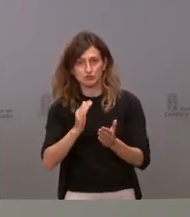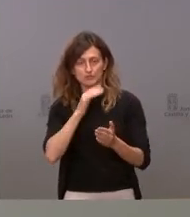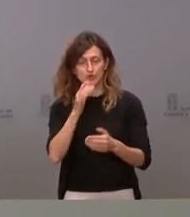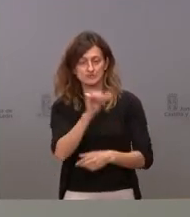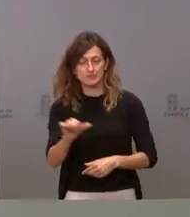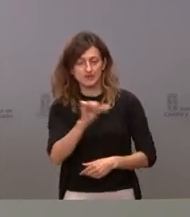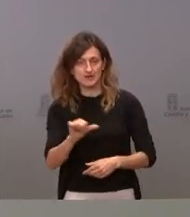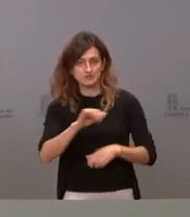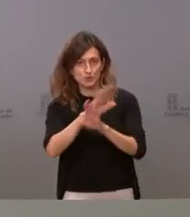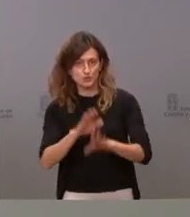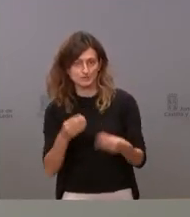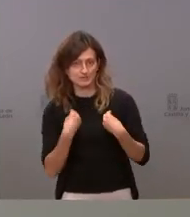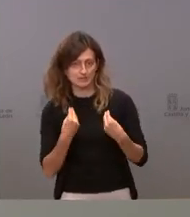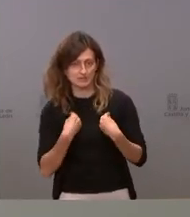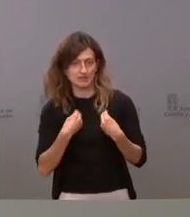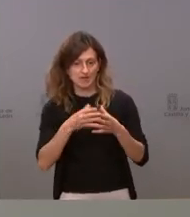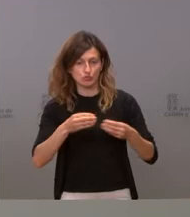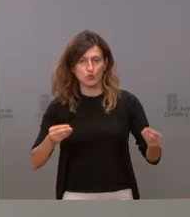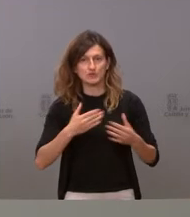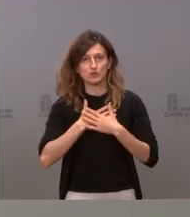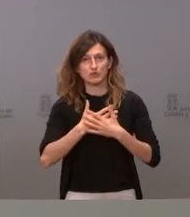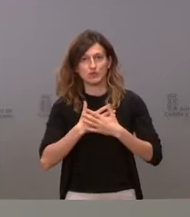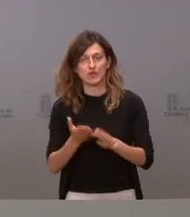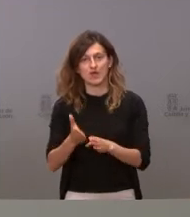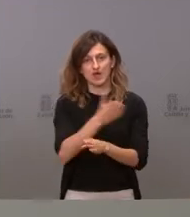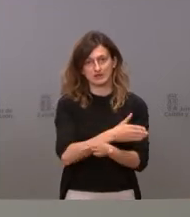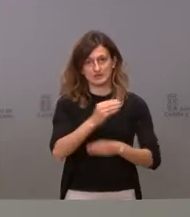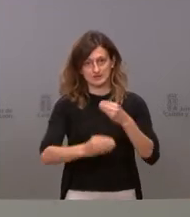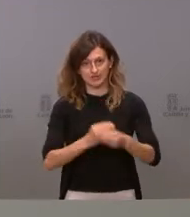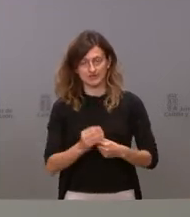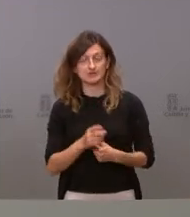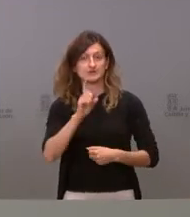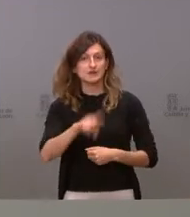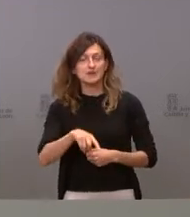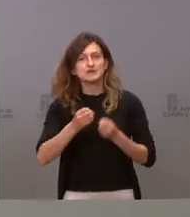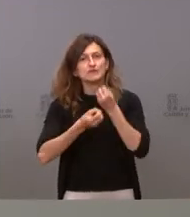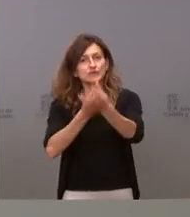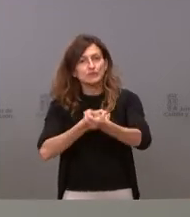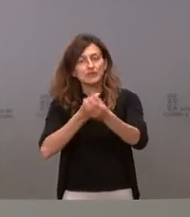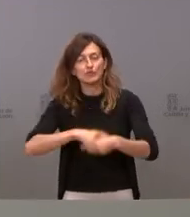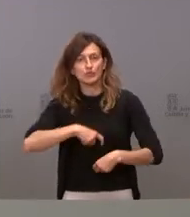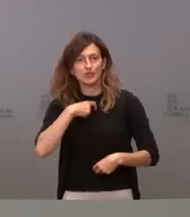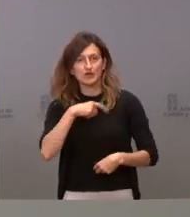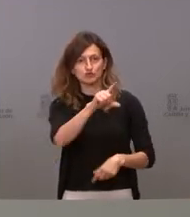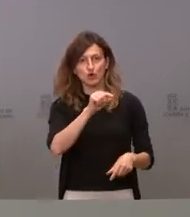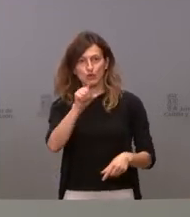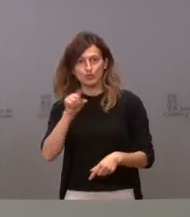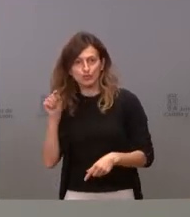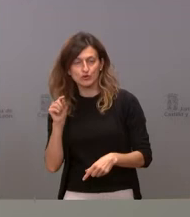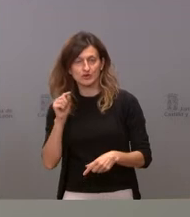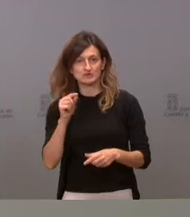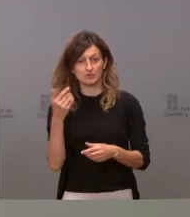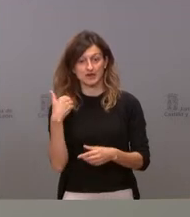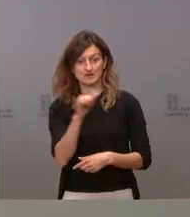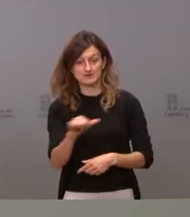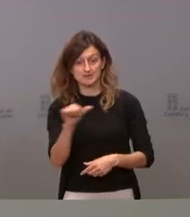semanas de vida a través de los documentos de voluntades anticipadas. Se mejorará la información de los ciudadanos sobre las opciones en estas últimas